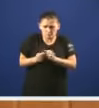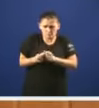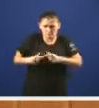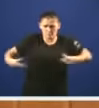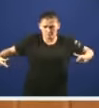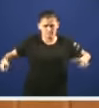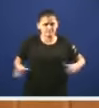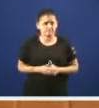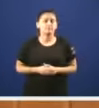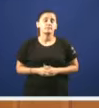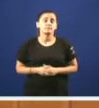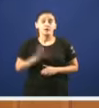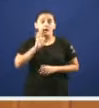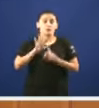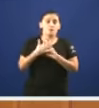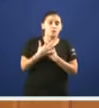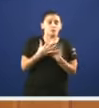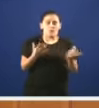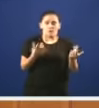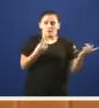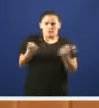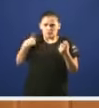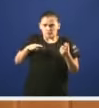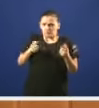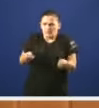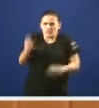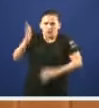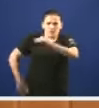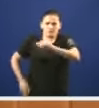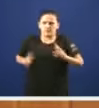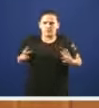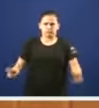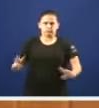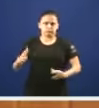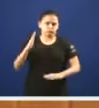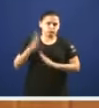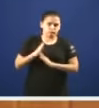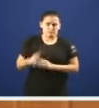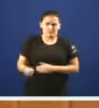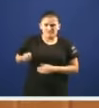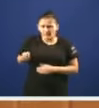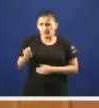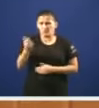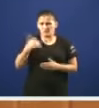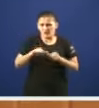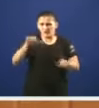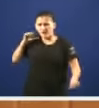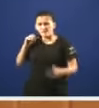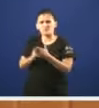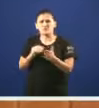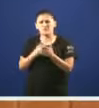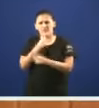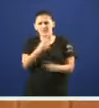esta situación merece que se poña coto e esta situación como xa dixemos previamente en outras ocasións é